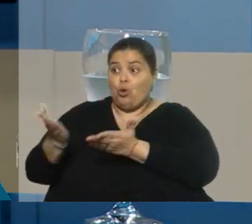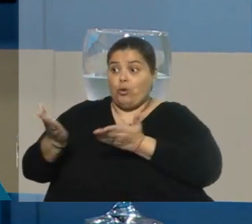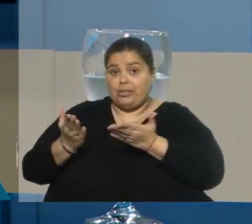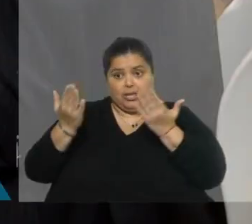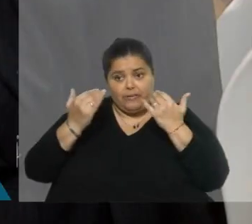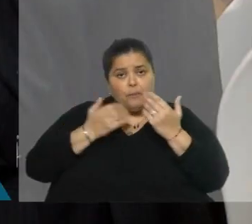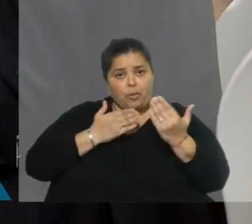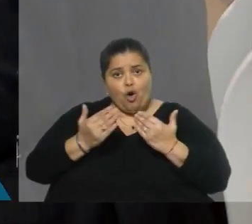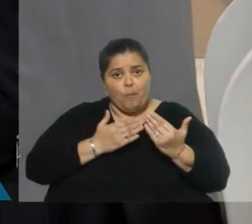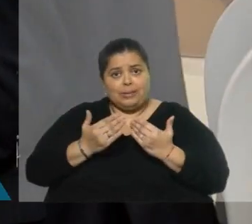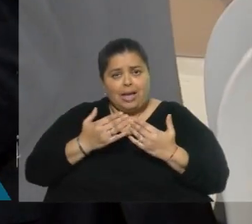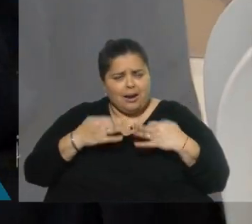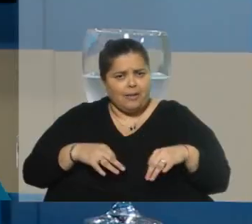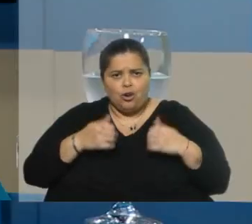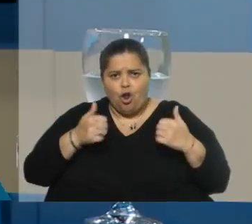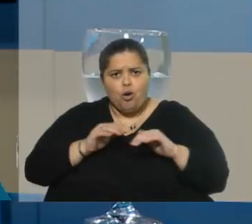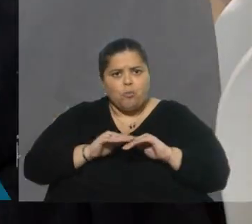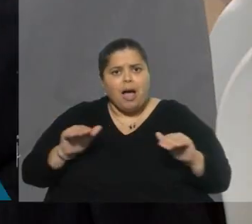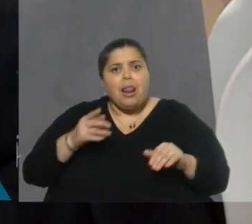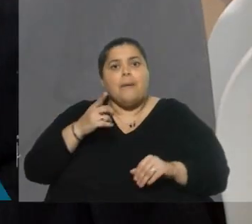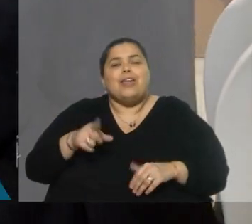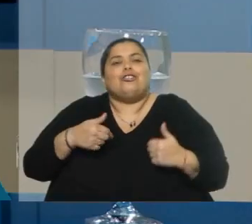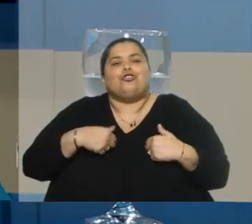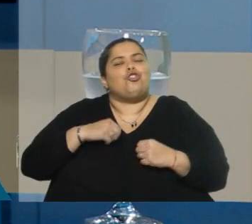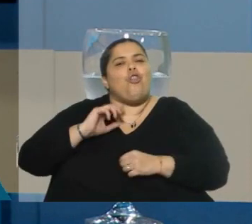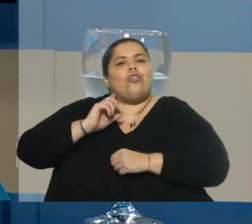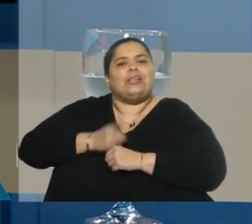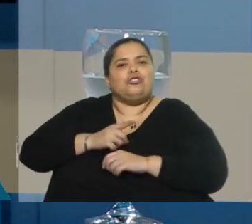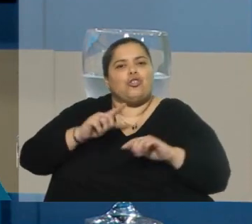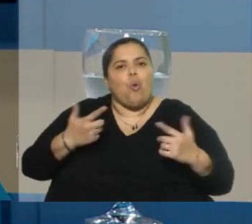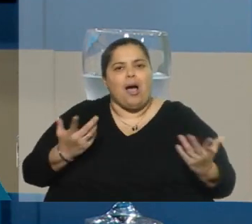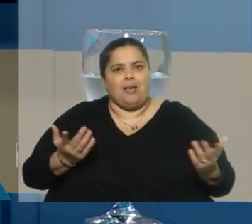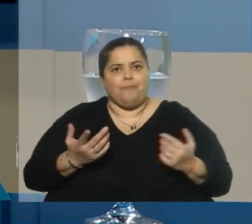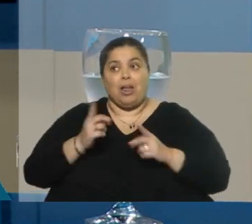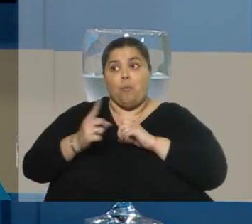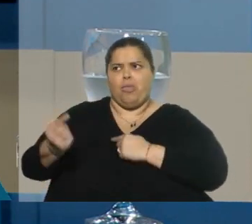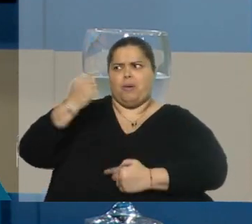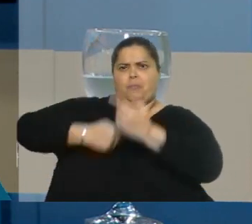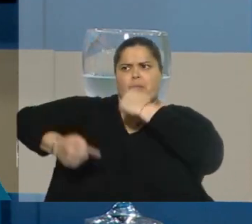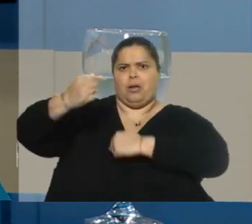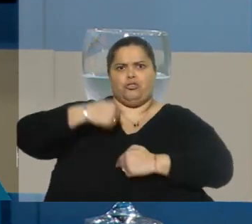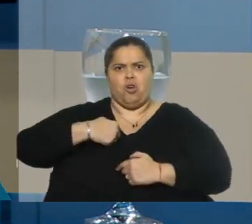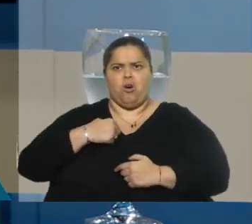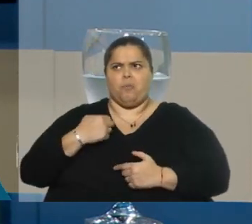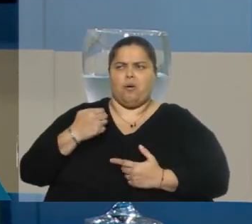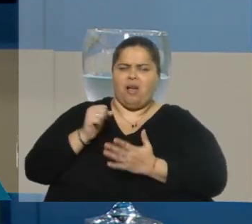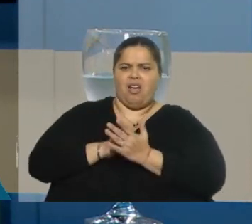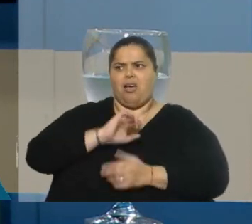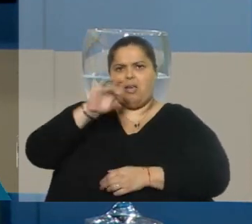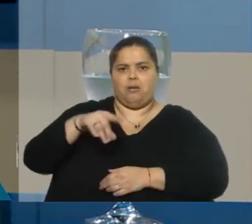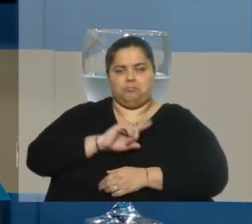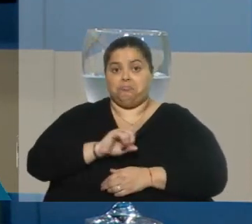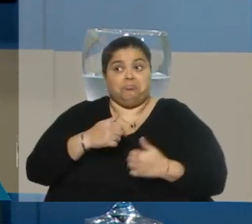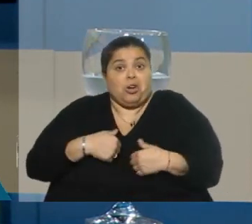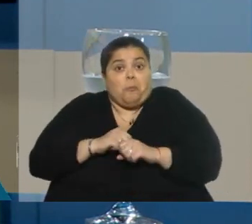conversar con ellos cada vez que lo han pedido. Claro, yo puedo... Exacto, pero no se me puede indilgar intransigencia cuando nosotros no podemos